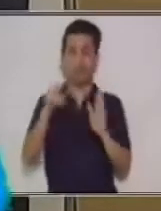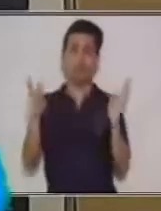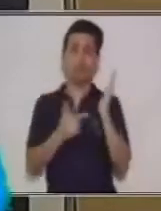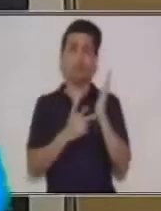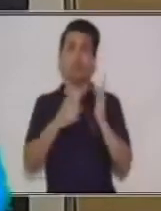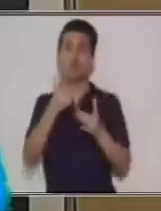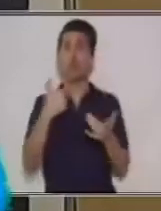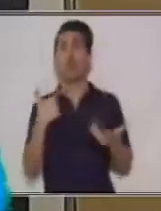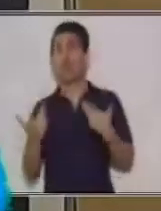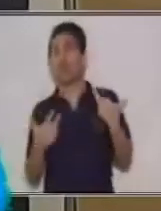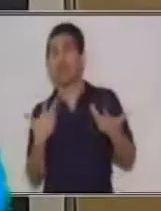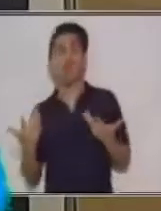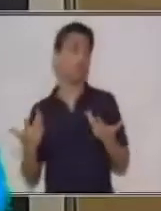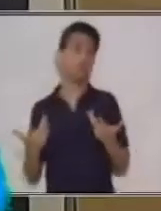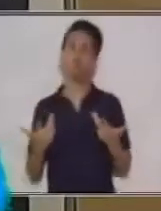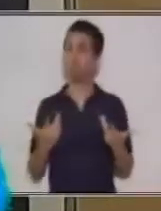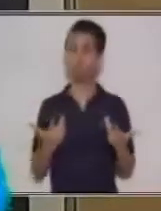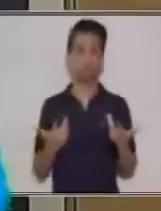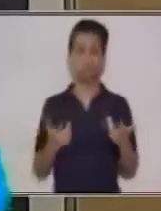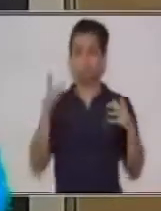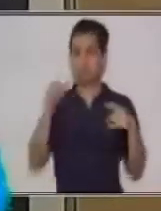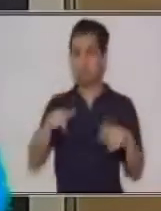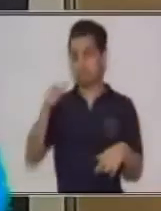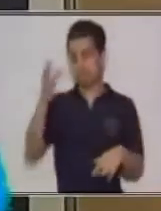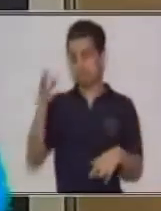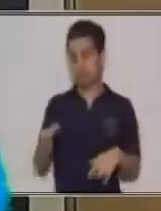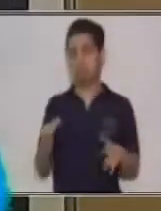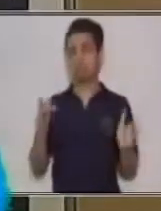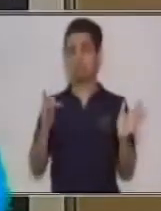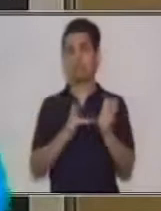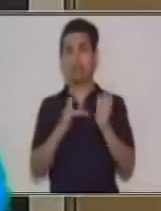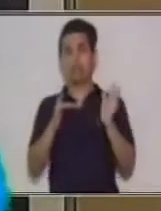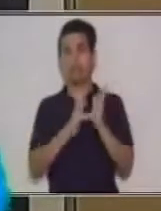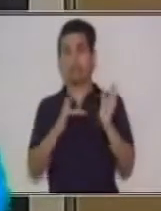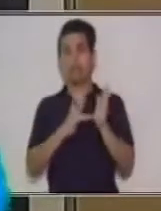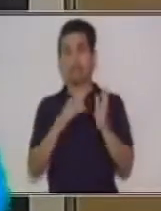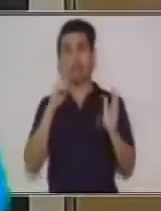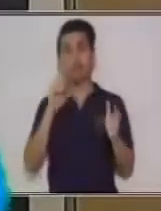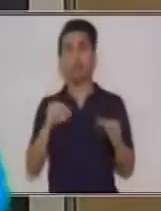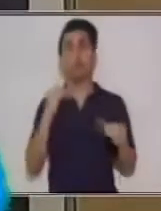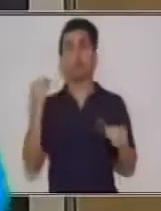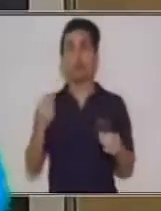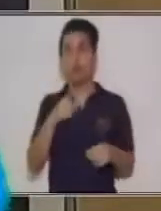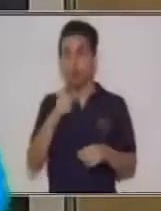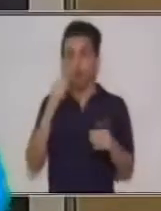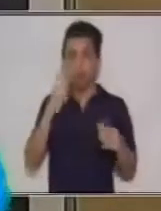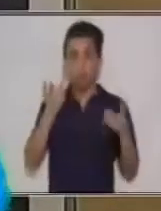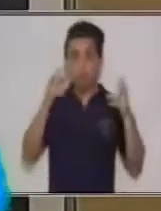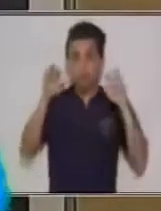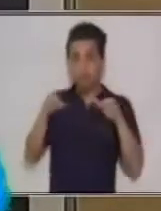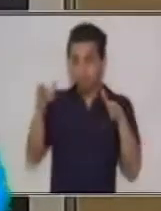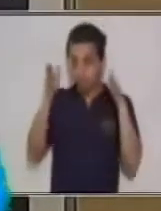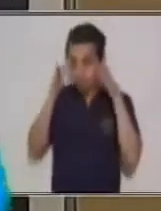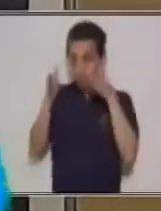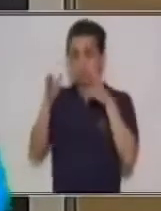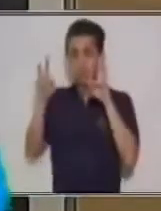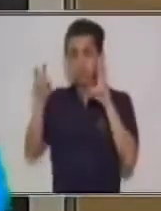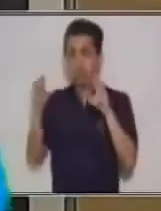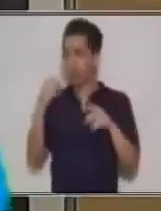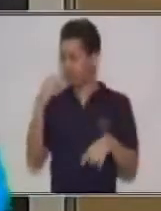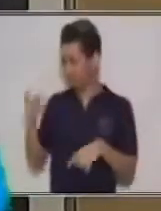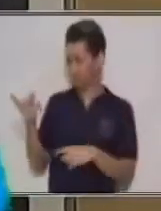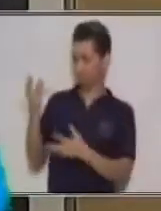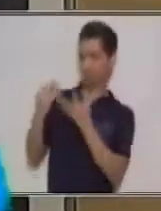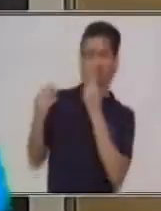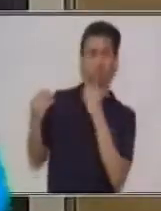¿Por qué? Porque entonces este discurso que va enfocado a personas que conocen el tema, pues van a ver muy mal el